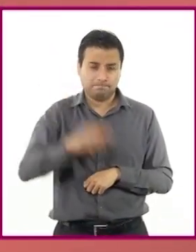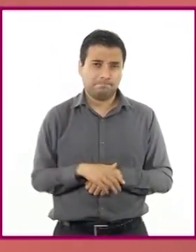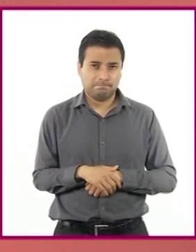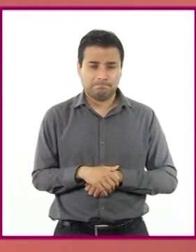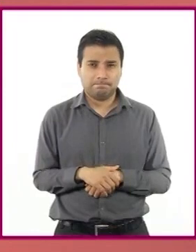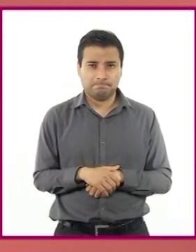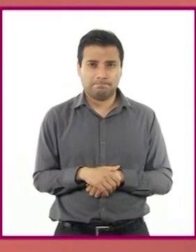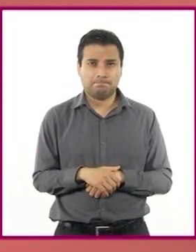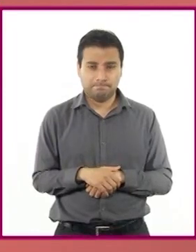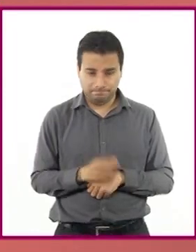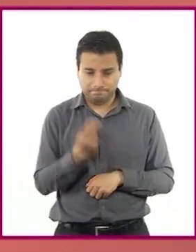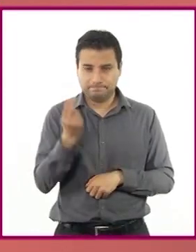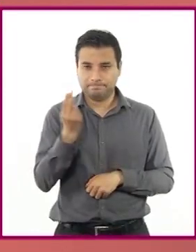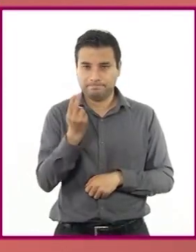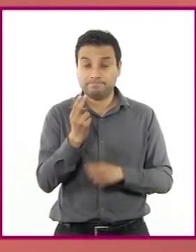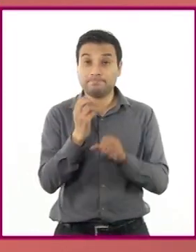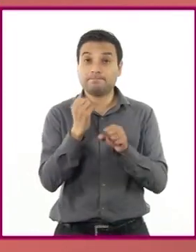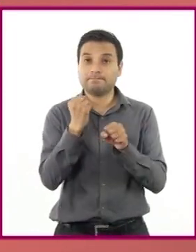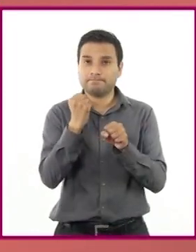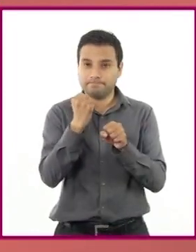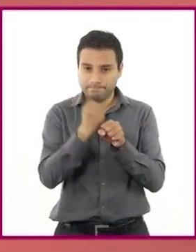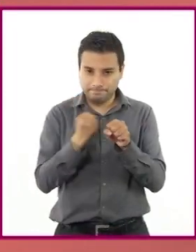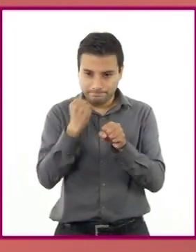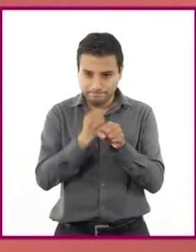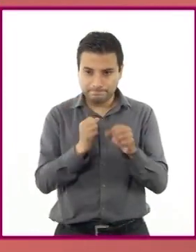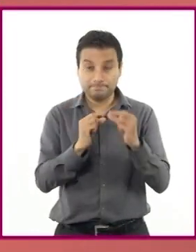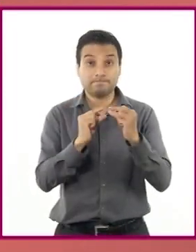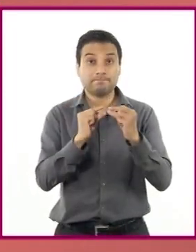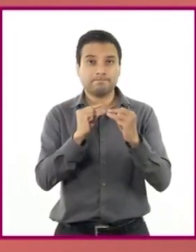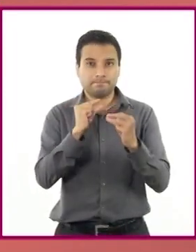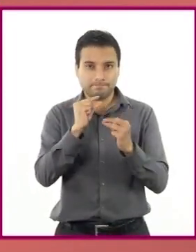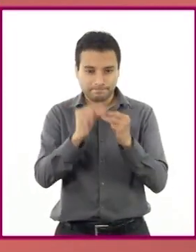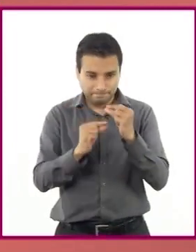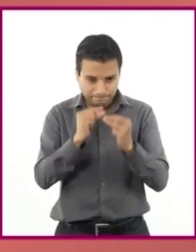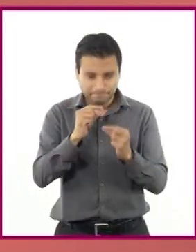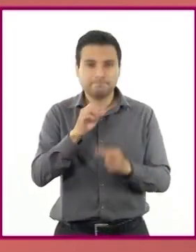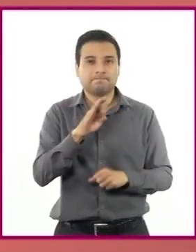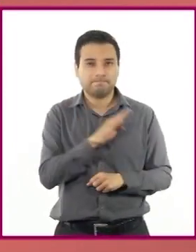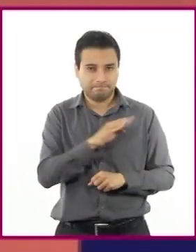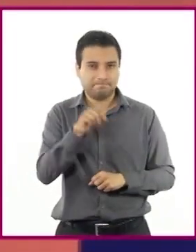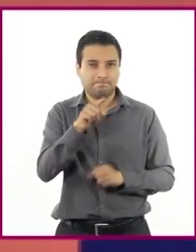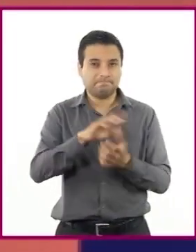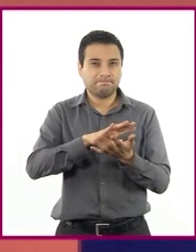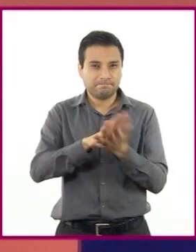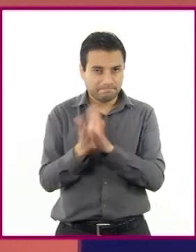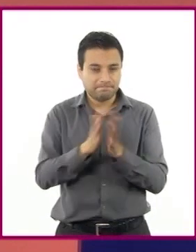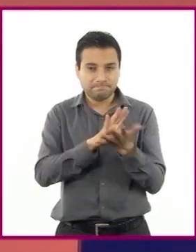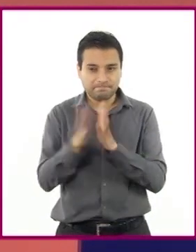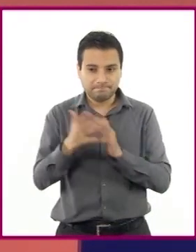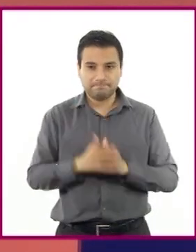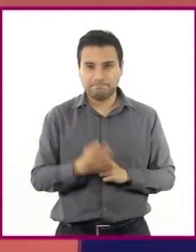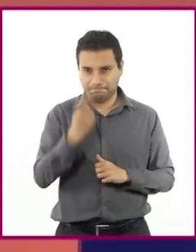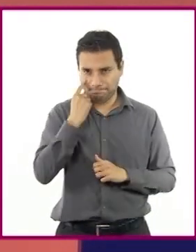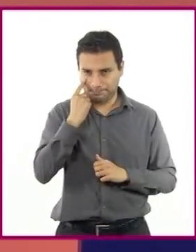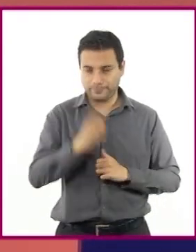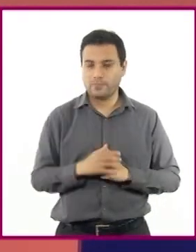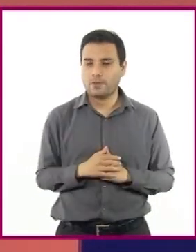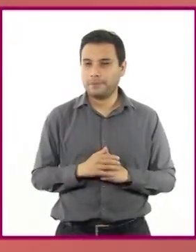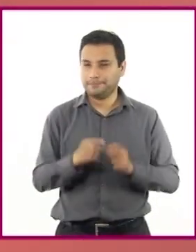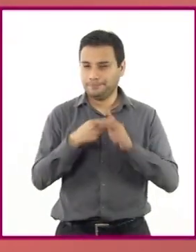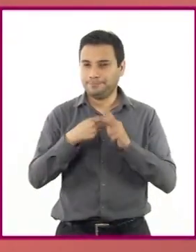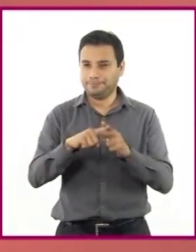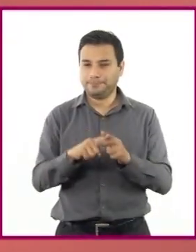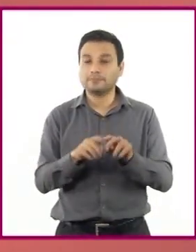Enrique. Ya verás que poco a poco les será más fácil hacer adaptaciones. Para empezar, alumnas y